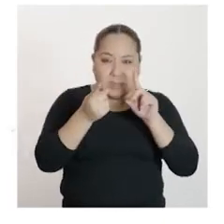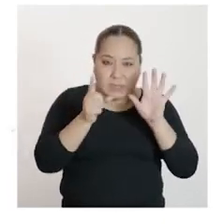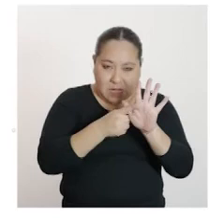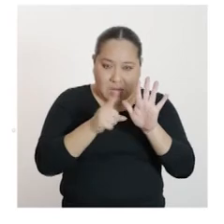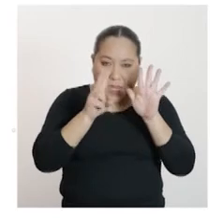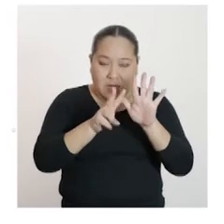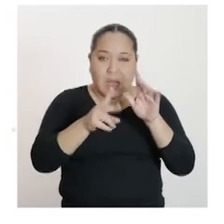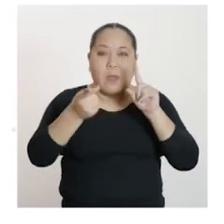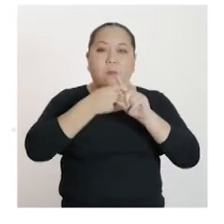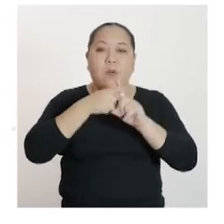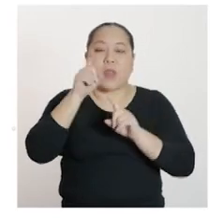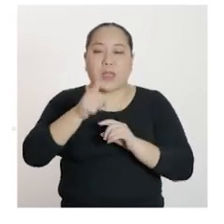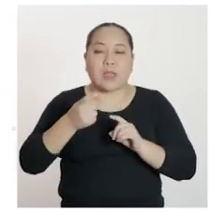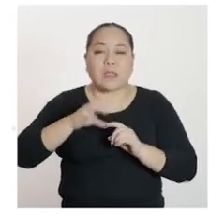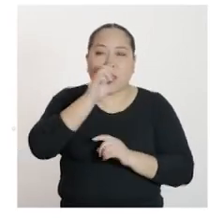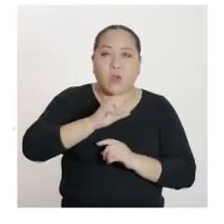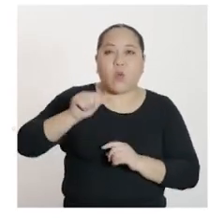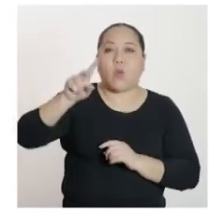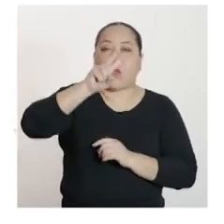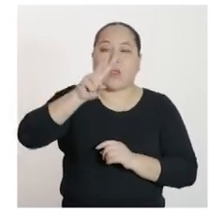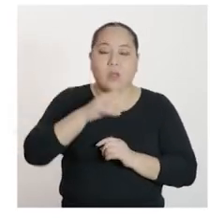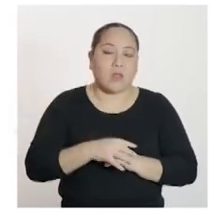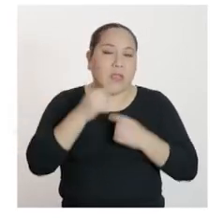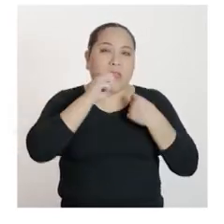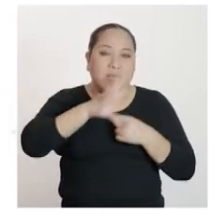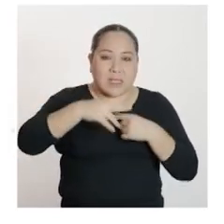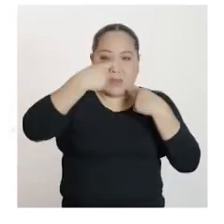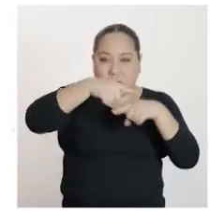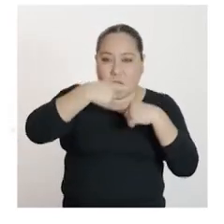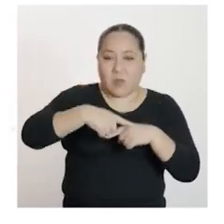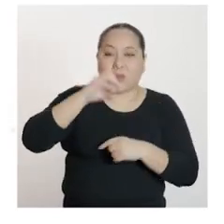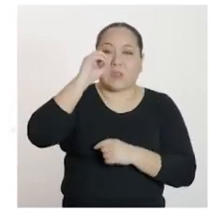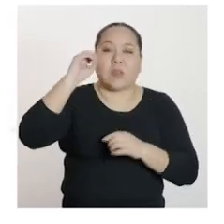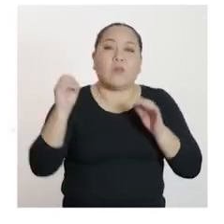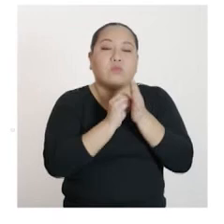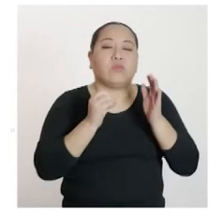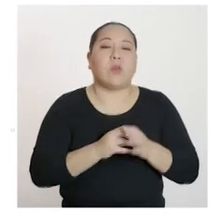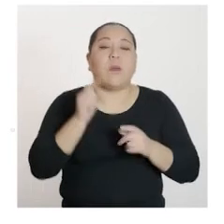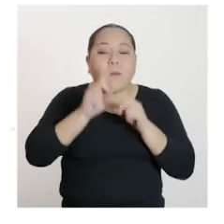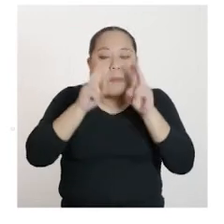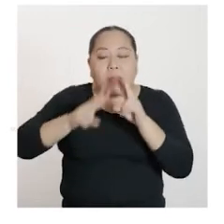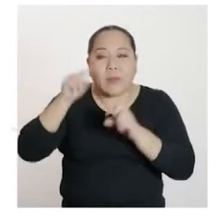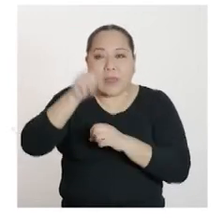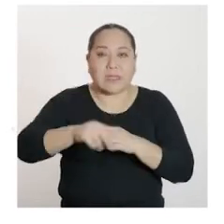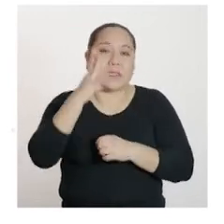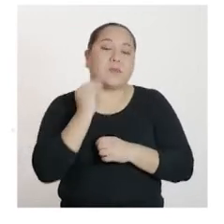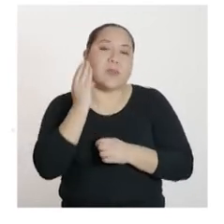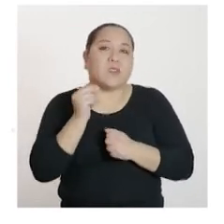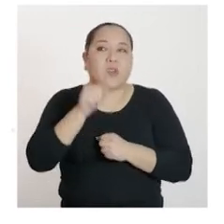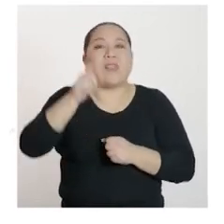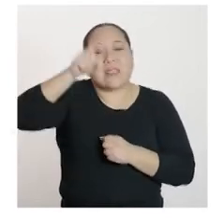cuadrado más 315X lo igualamos a cero. Así es. Para desarrollar dicha expresión,